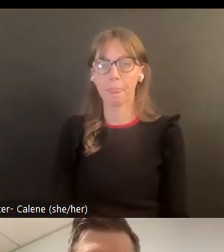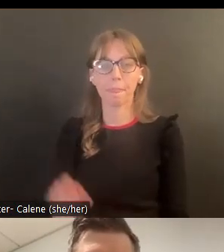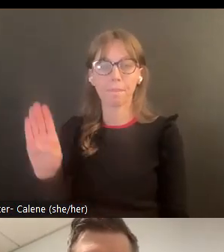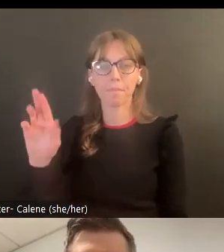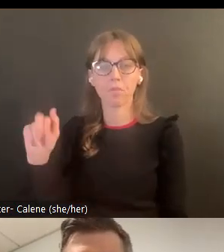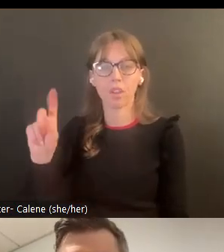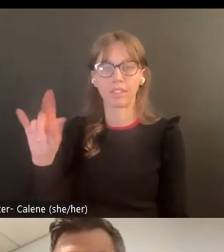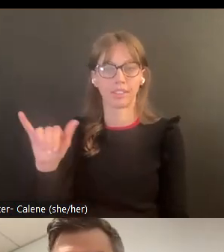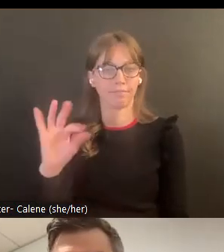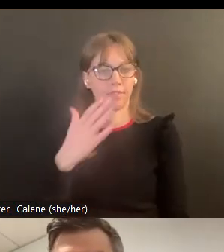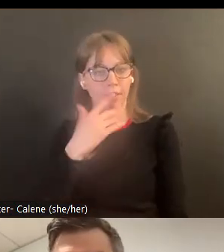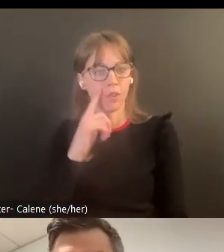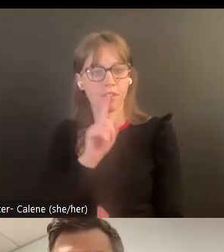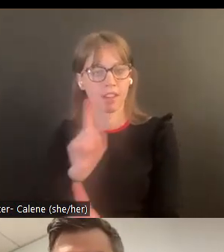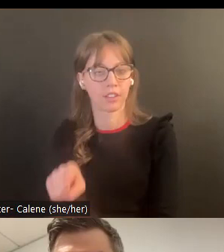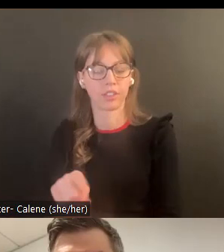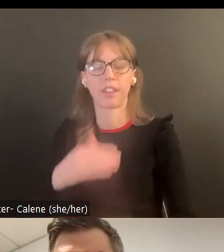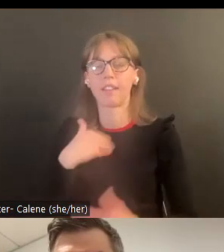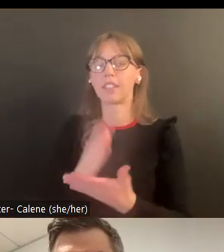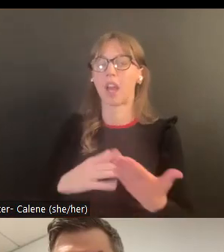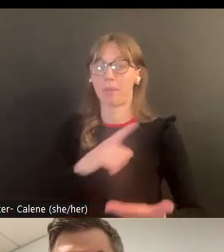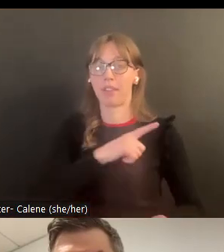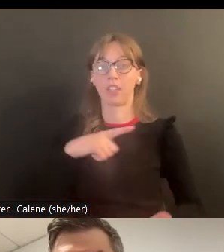teniendo gracias por contestarlo